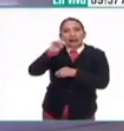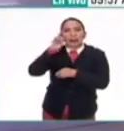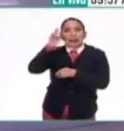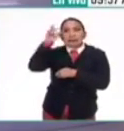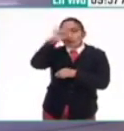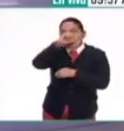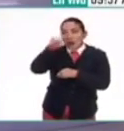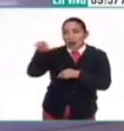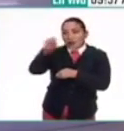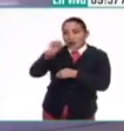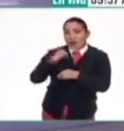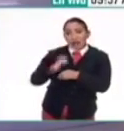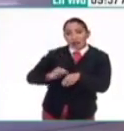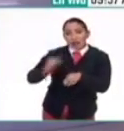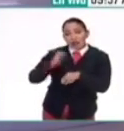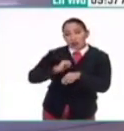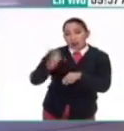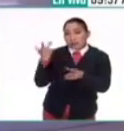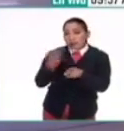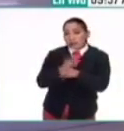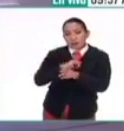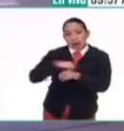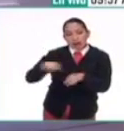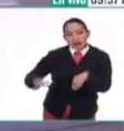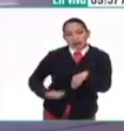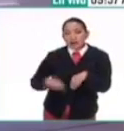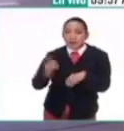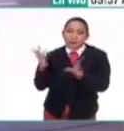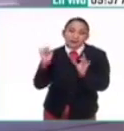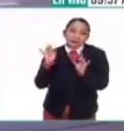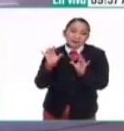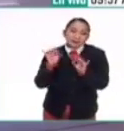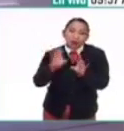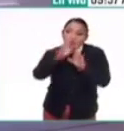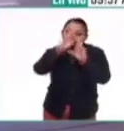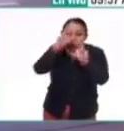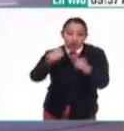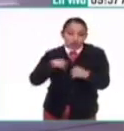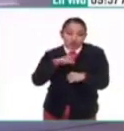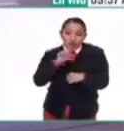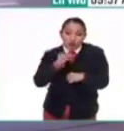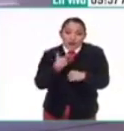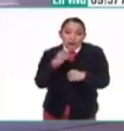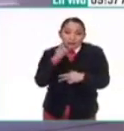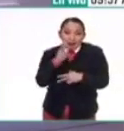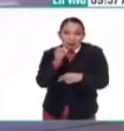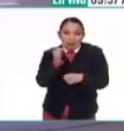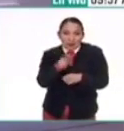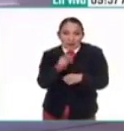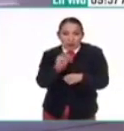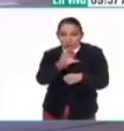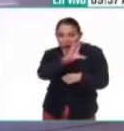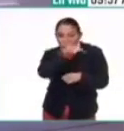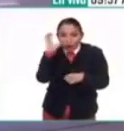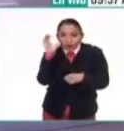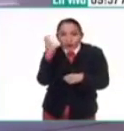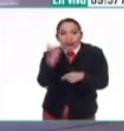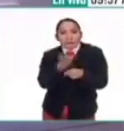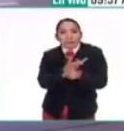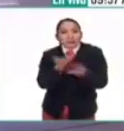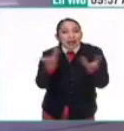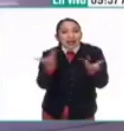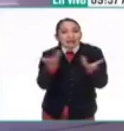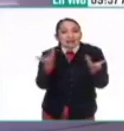Si a ellos en el México prehispánico les pasaba algo, pues era parte del ritual, nosotros no. Ahora estamos viendo justamente una imagen de lo que estamos